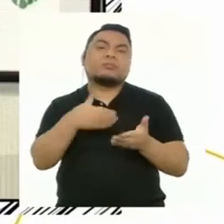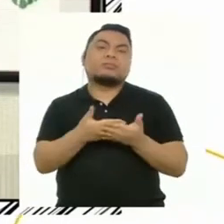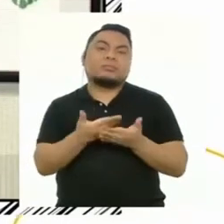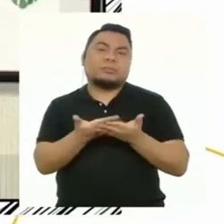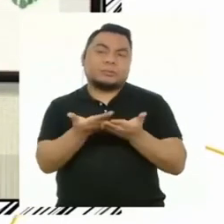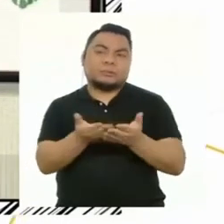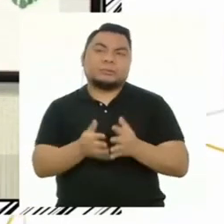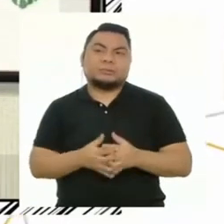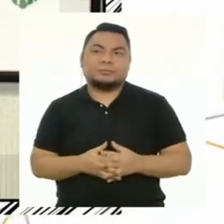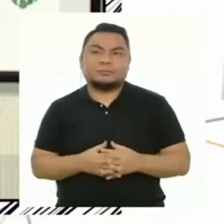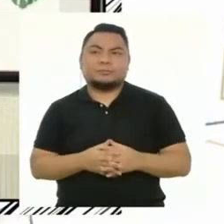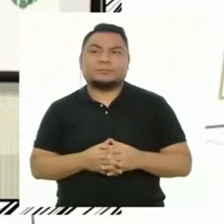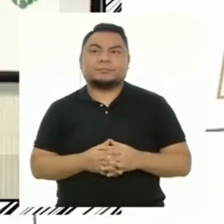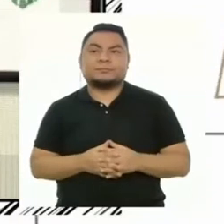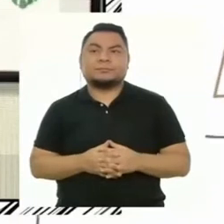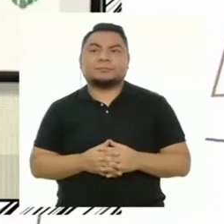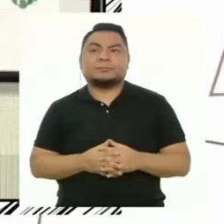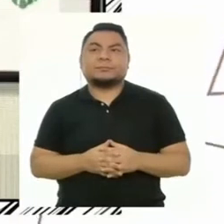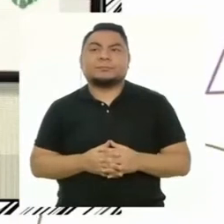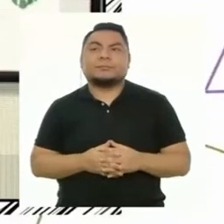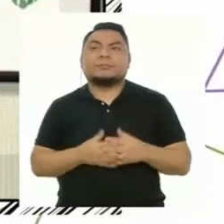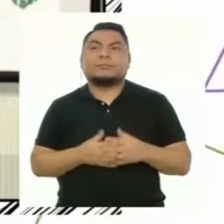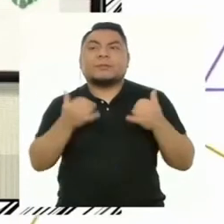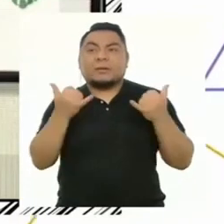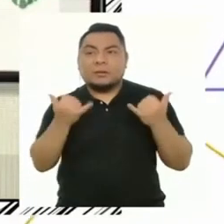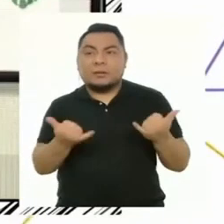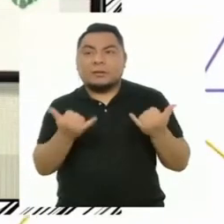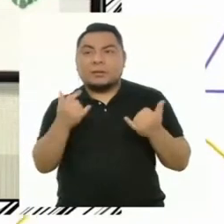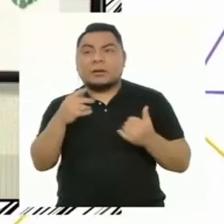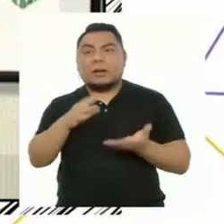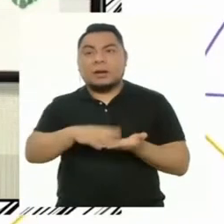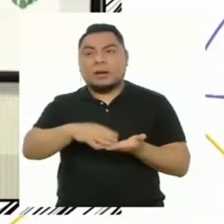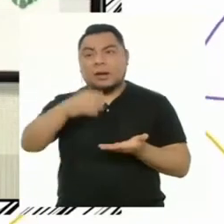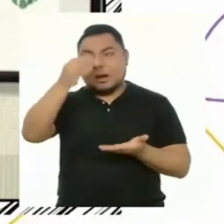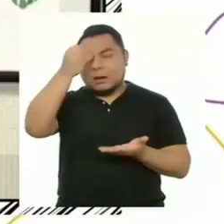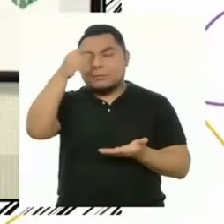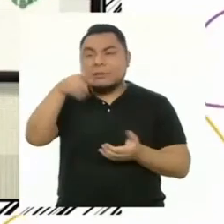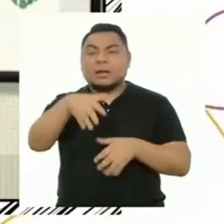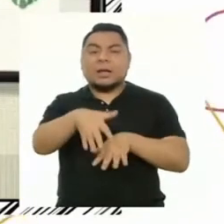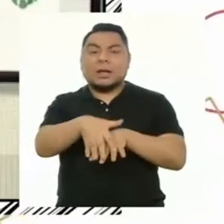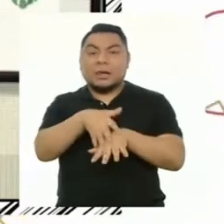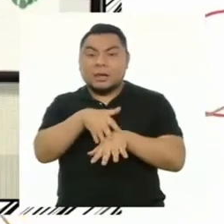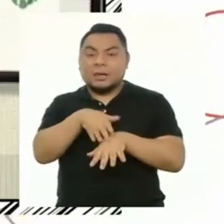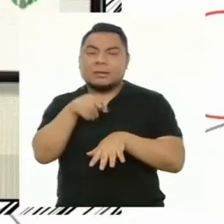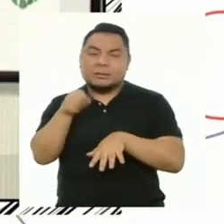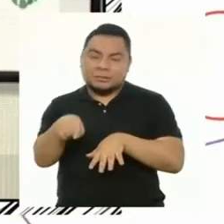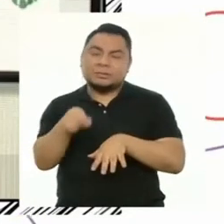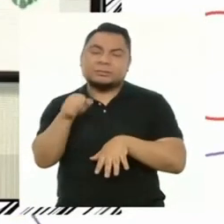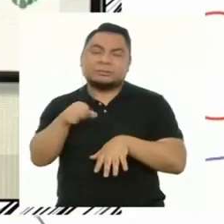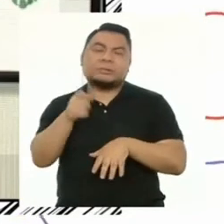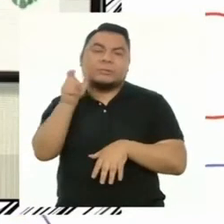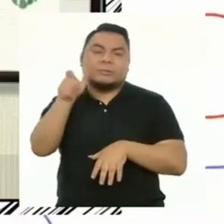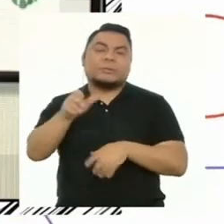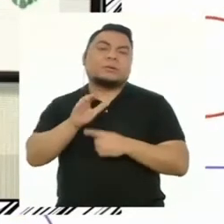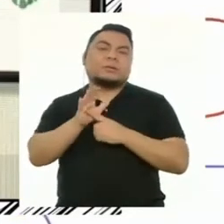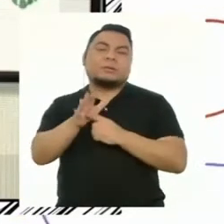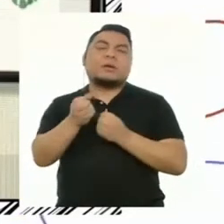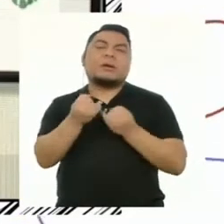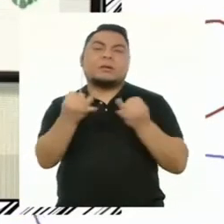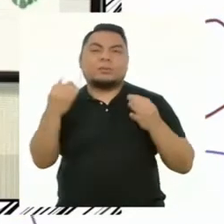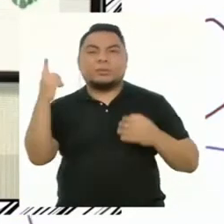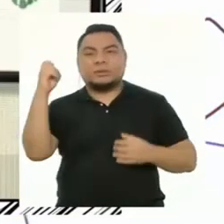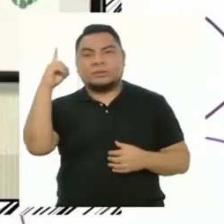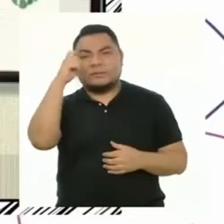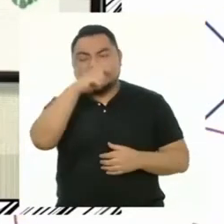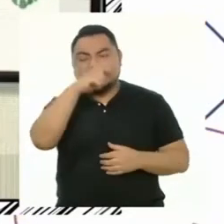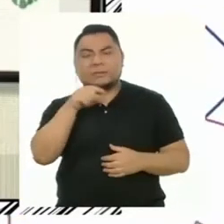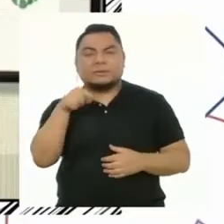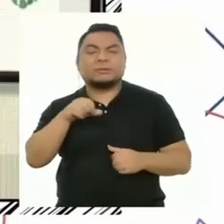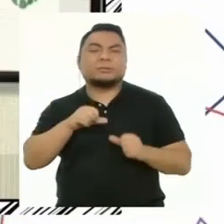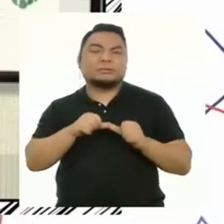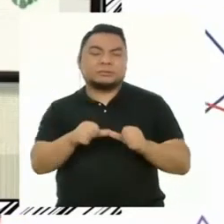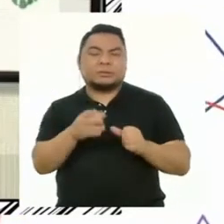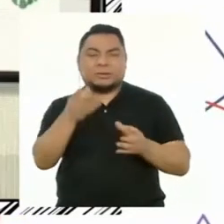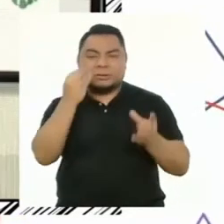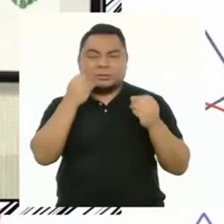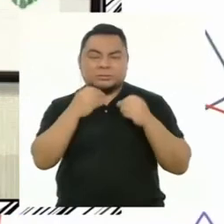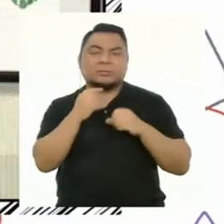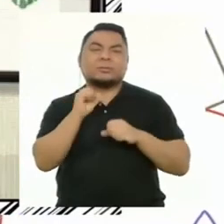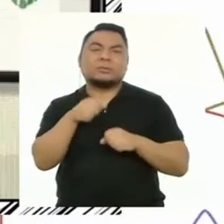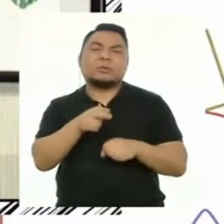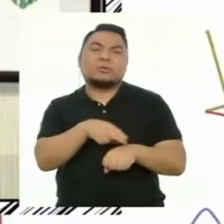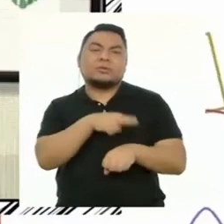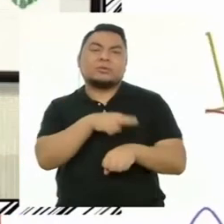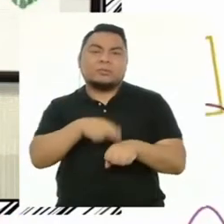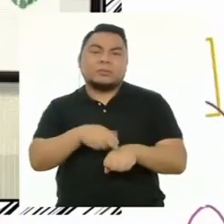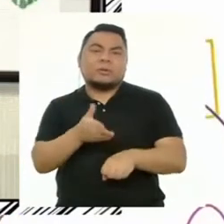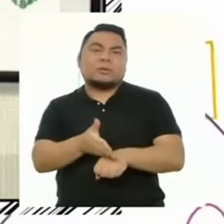probarlos. Y ahora, con el aprendizaje lento, son aquellos que presentan algunas dificultades para seguir un ritmo de